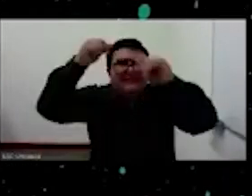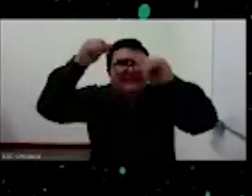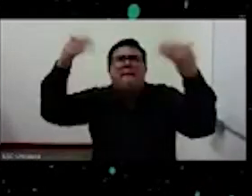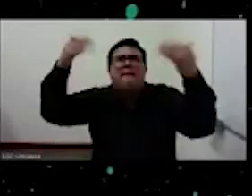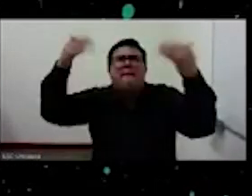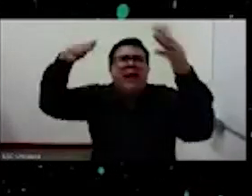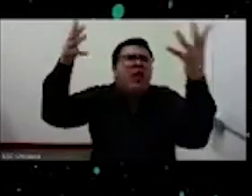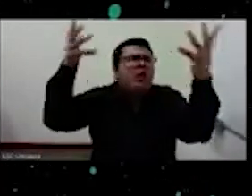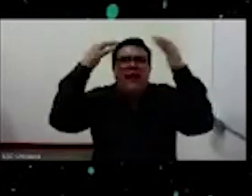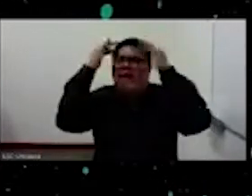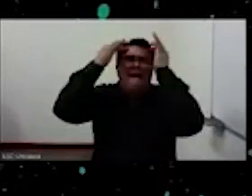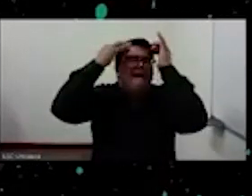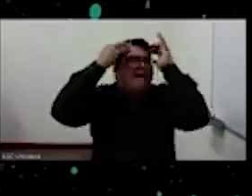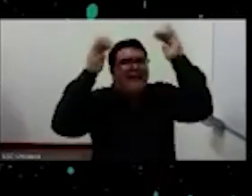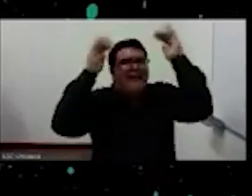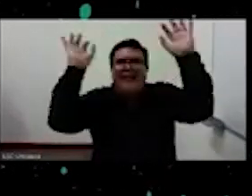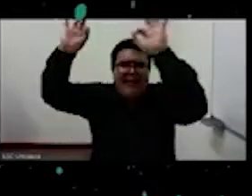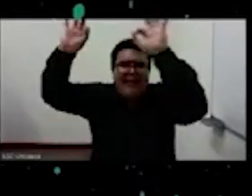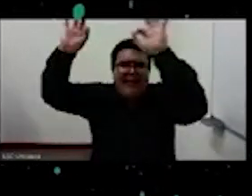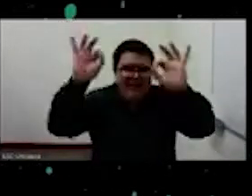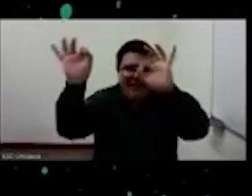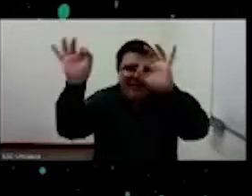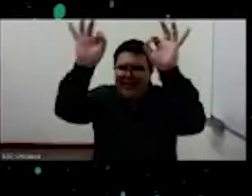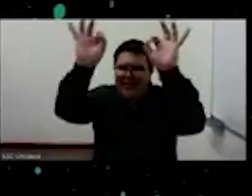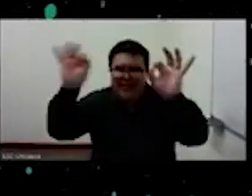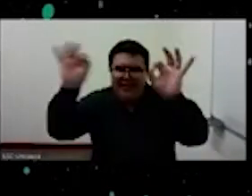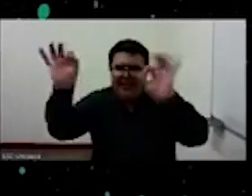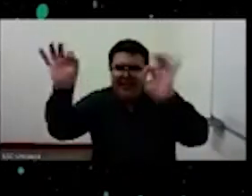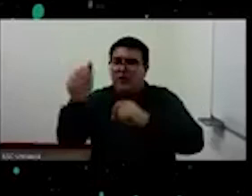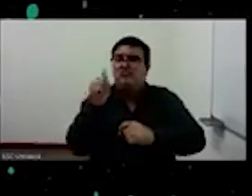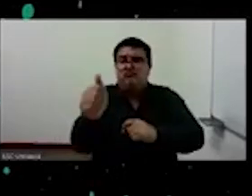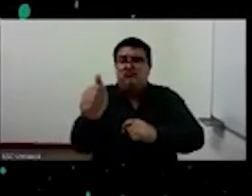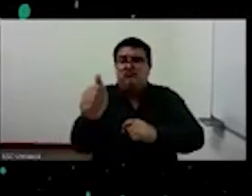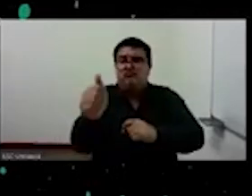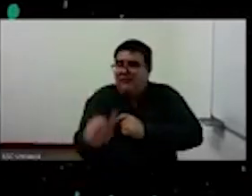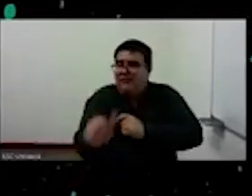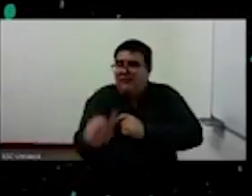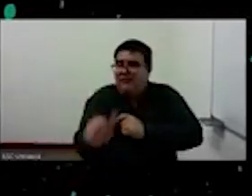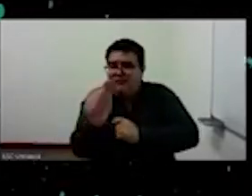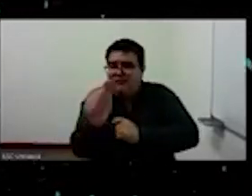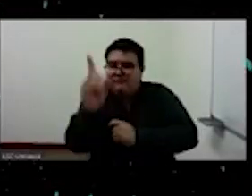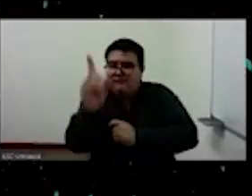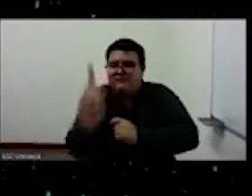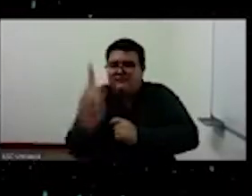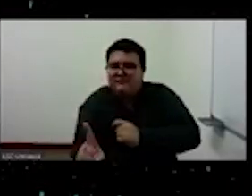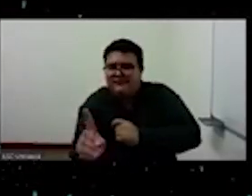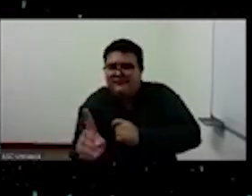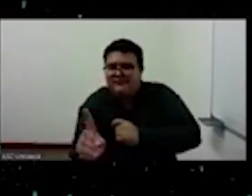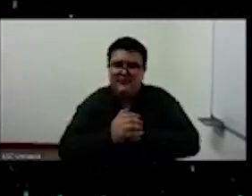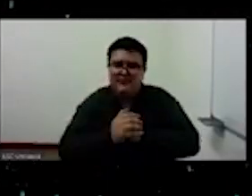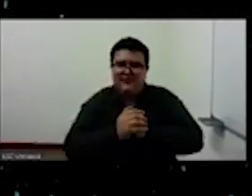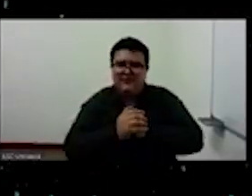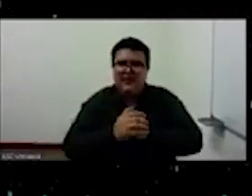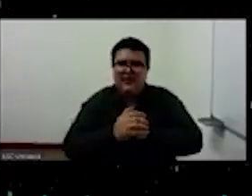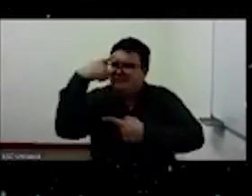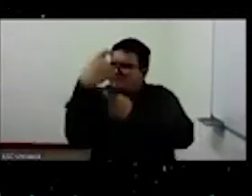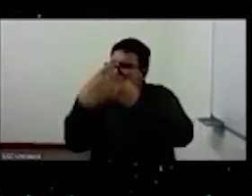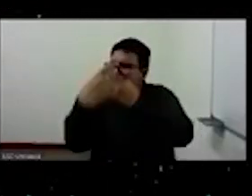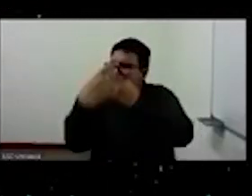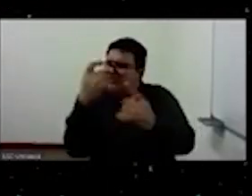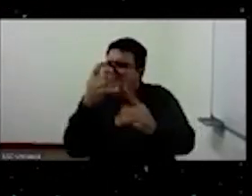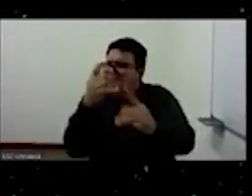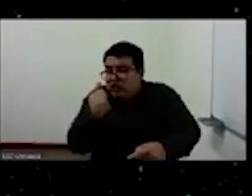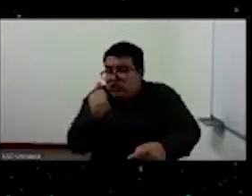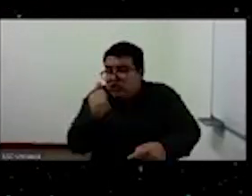entonces tienes que decidir tú mismo qué quieres ser.